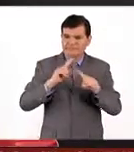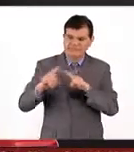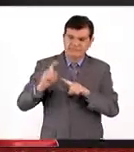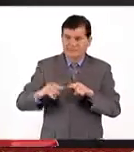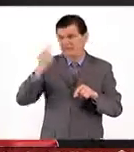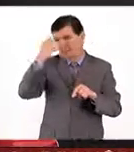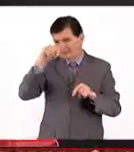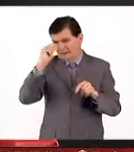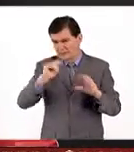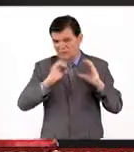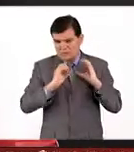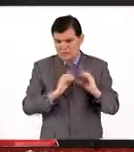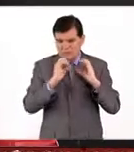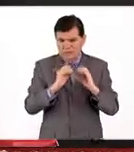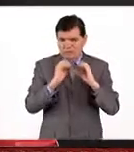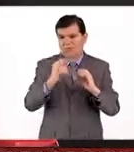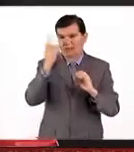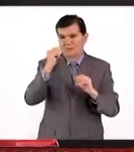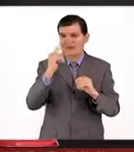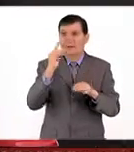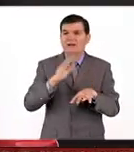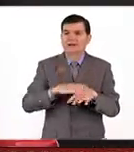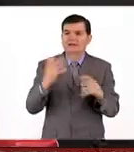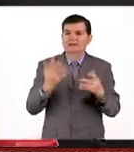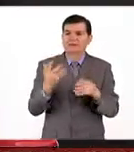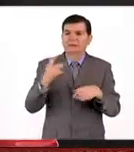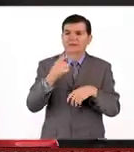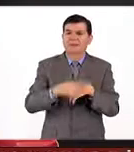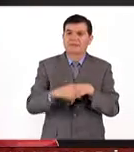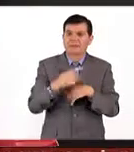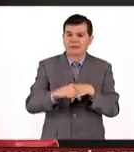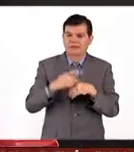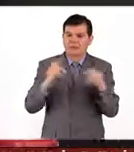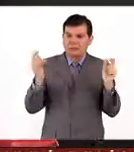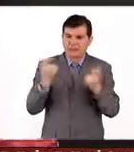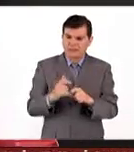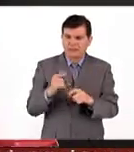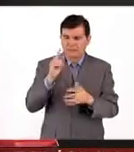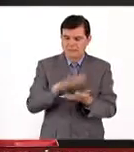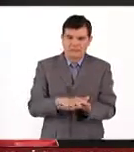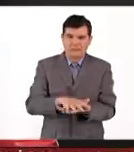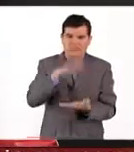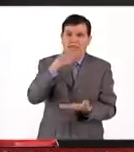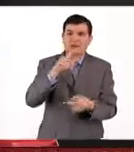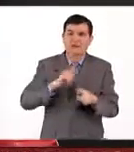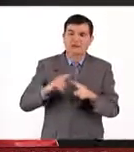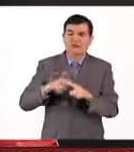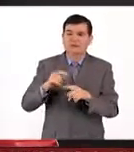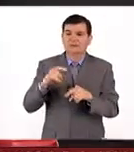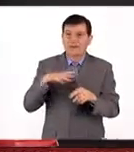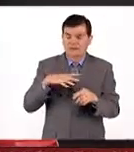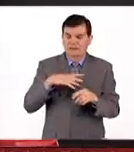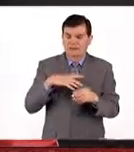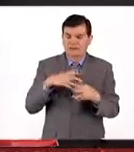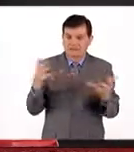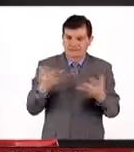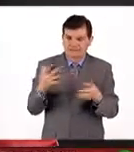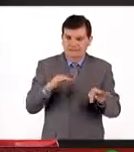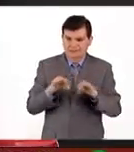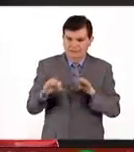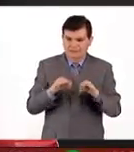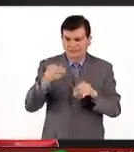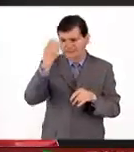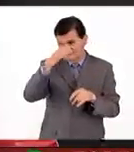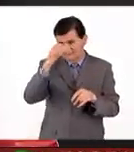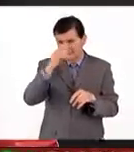técnicas de conservación para, sobre todo para especies en peligro de extinción. Y nuestro mayor proyecto donde se está ahorita gestando ya toda esta